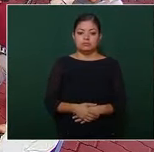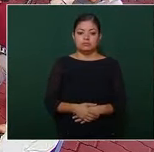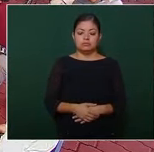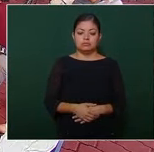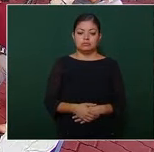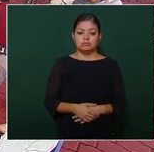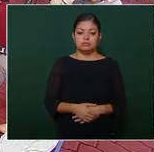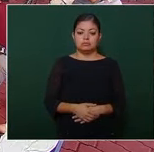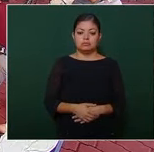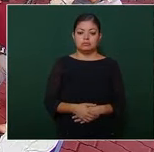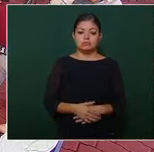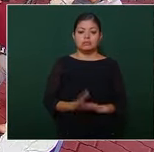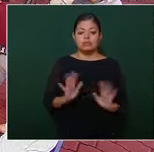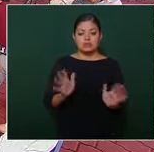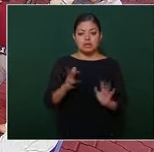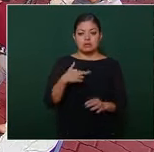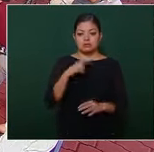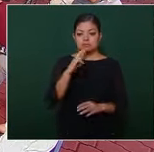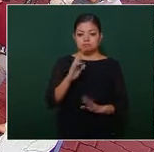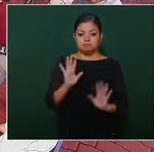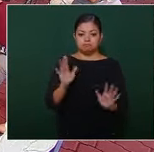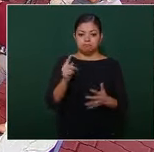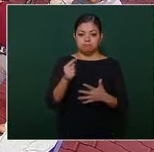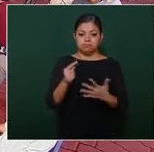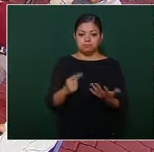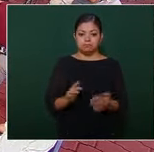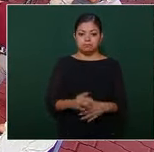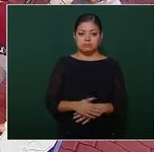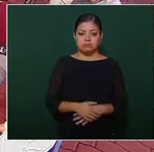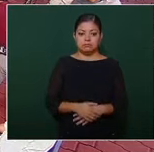bueno ya contesté el punto